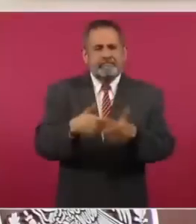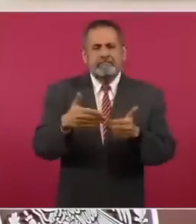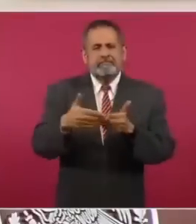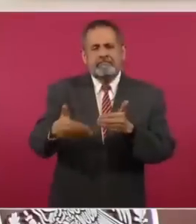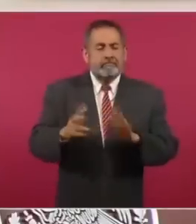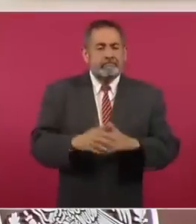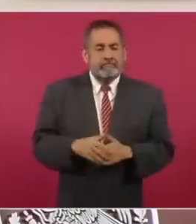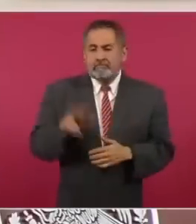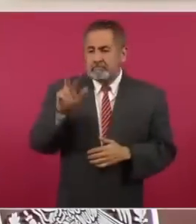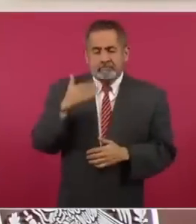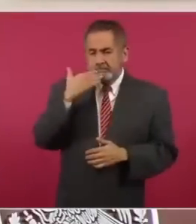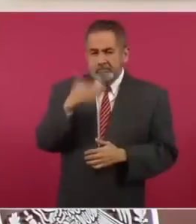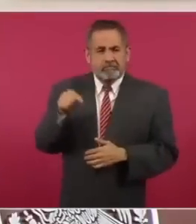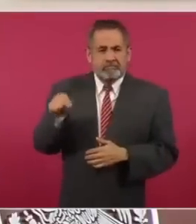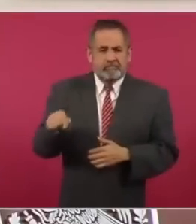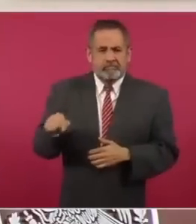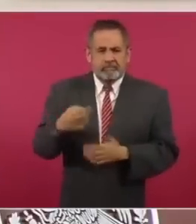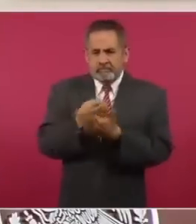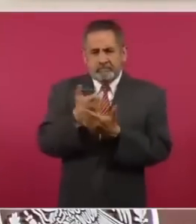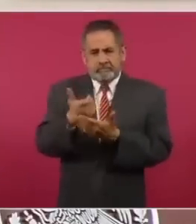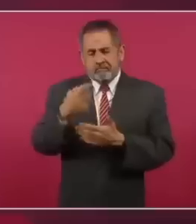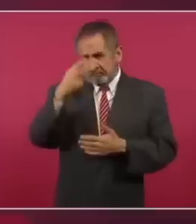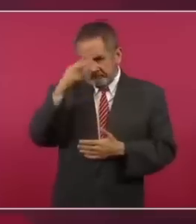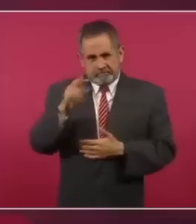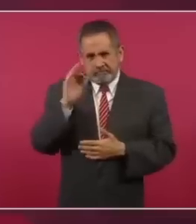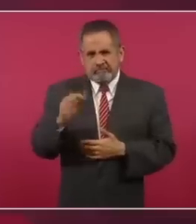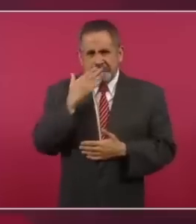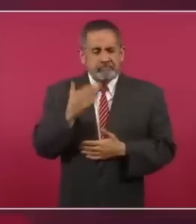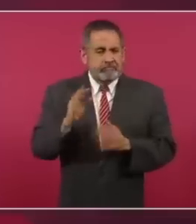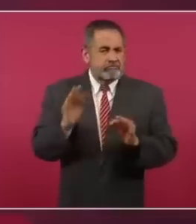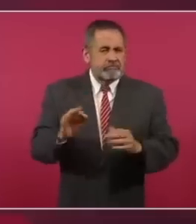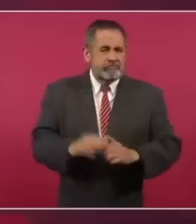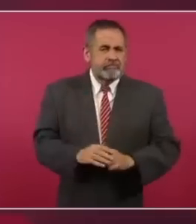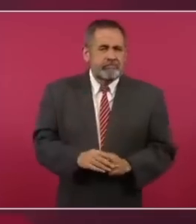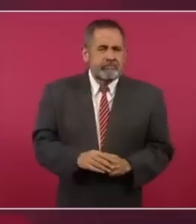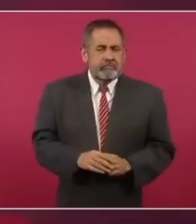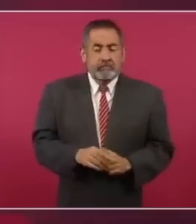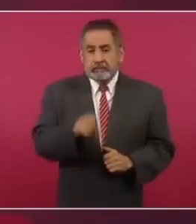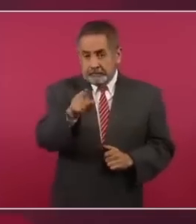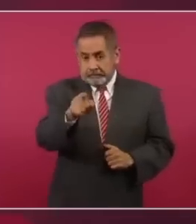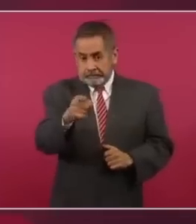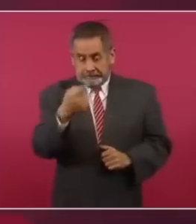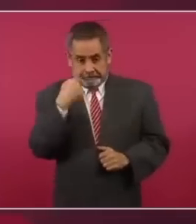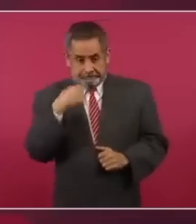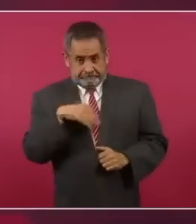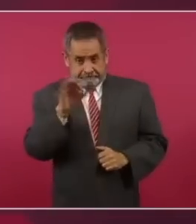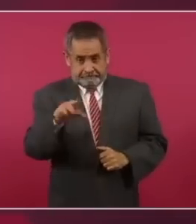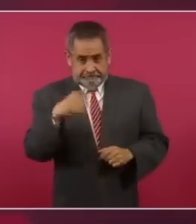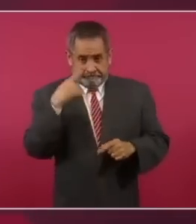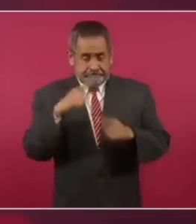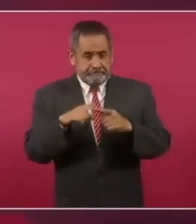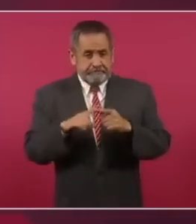Va muy bien la economía del país este dato de